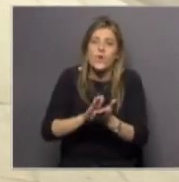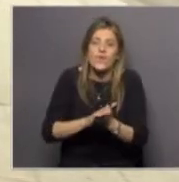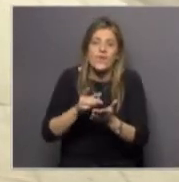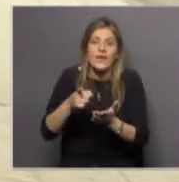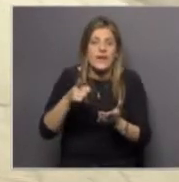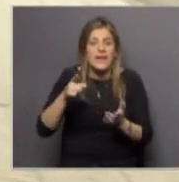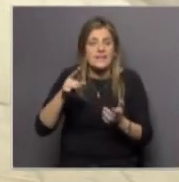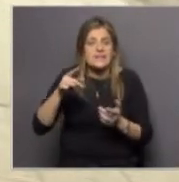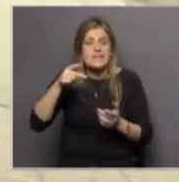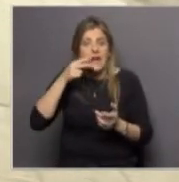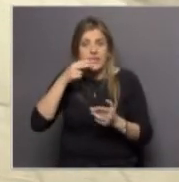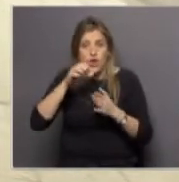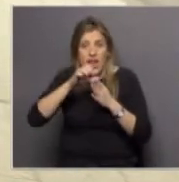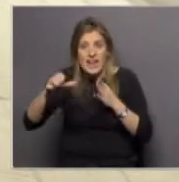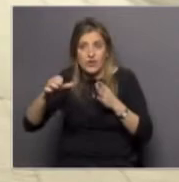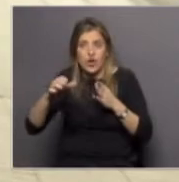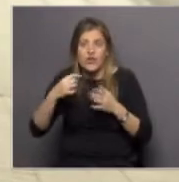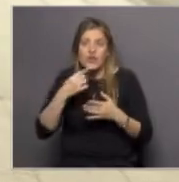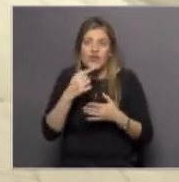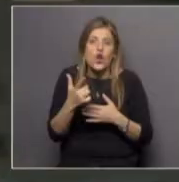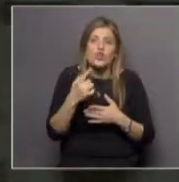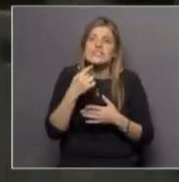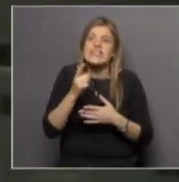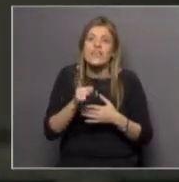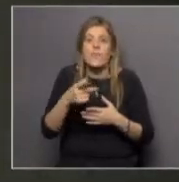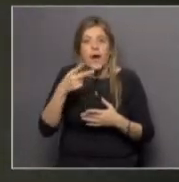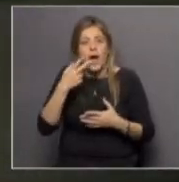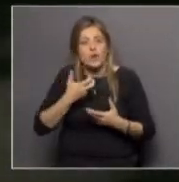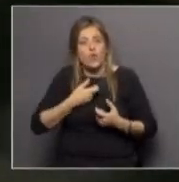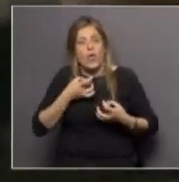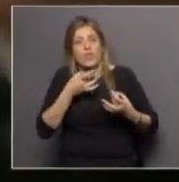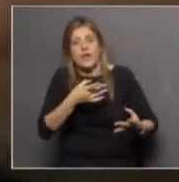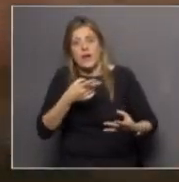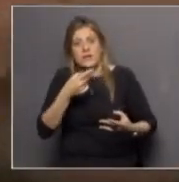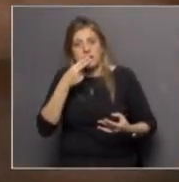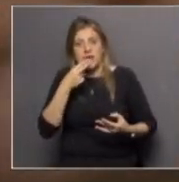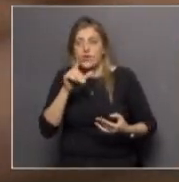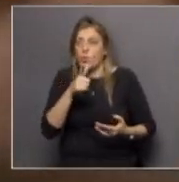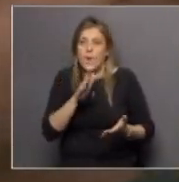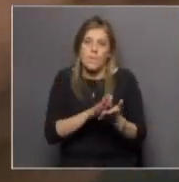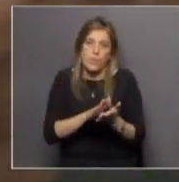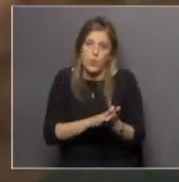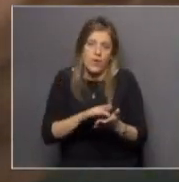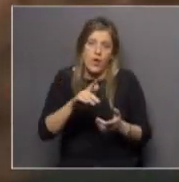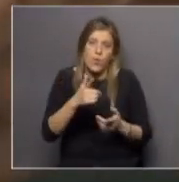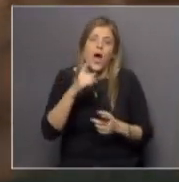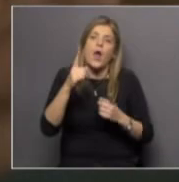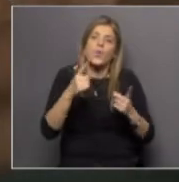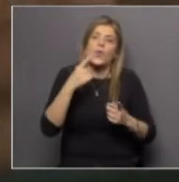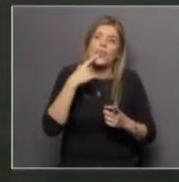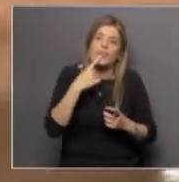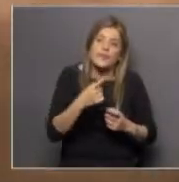electrónicos que efectivamente sirvan para dejar de fumar hay estudios que muestran que podrían tener